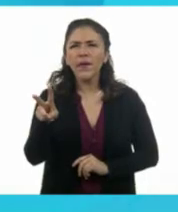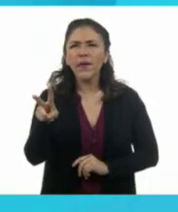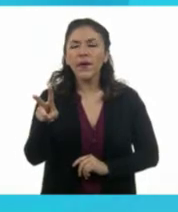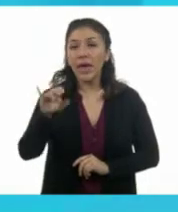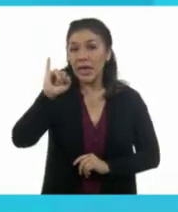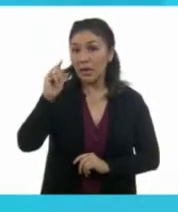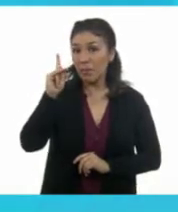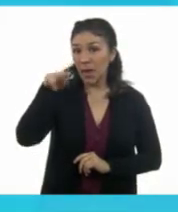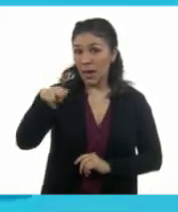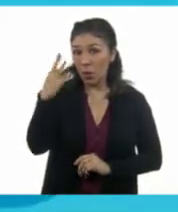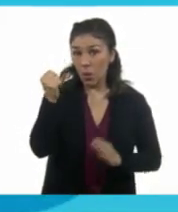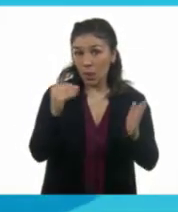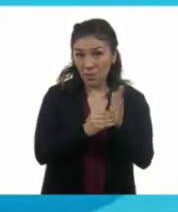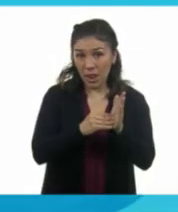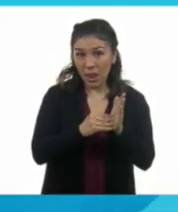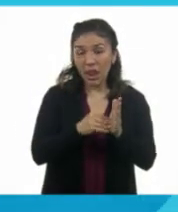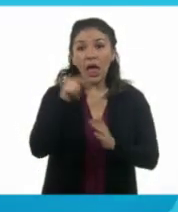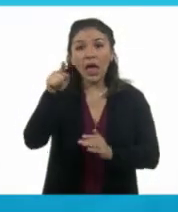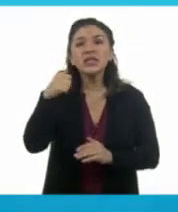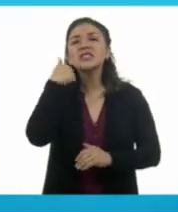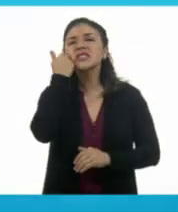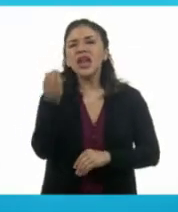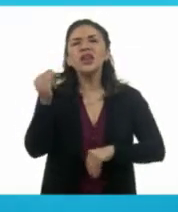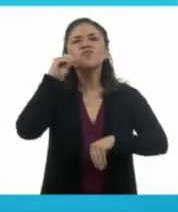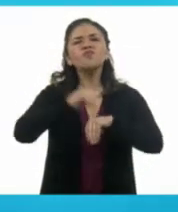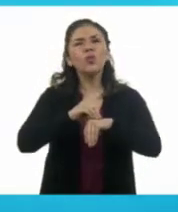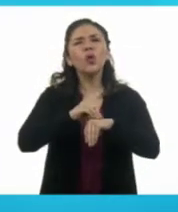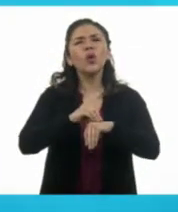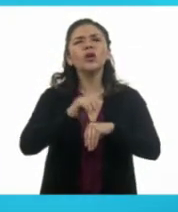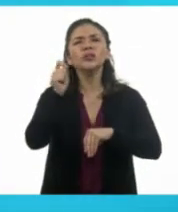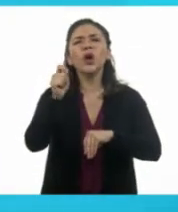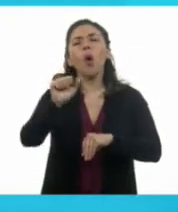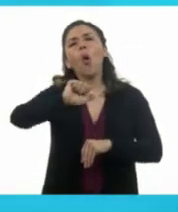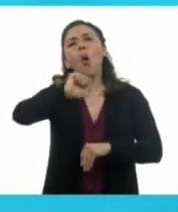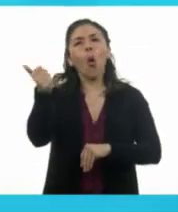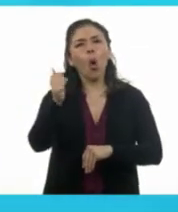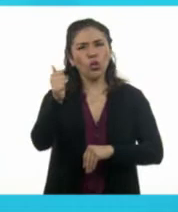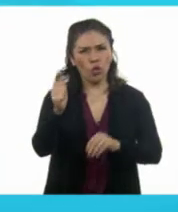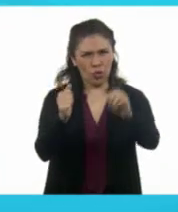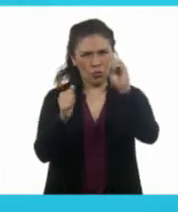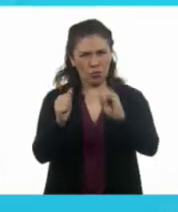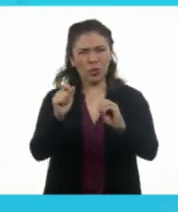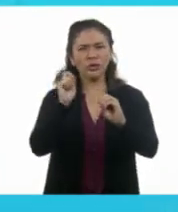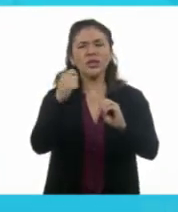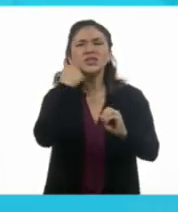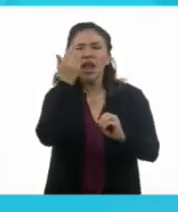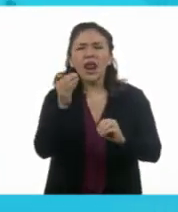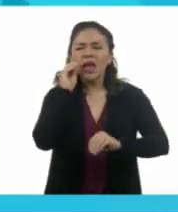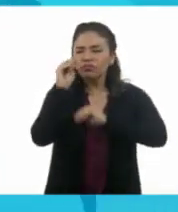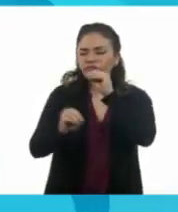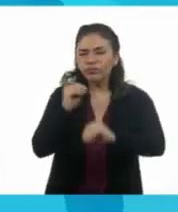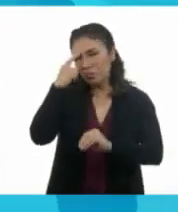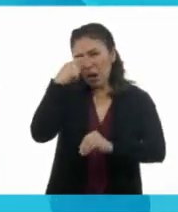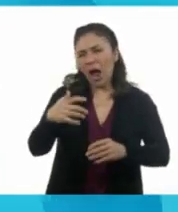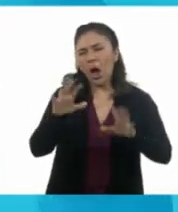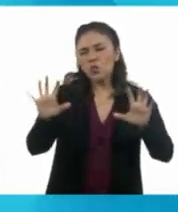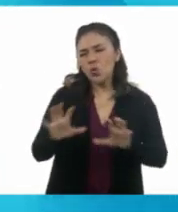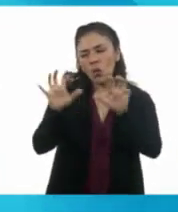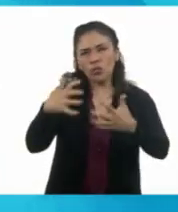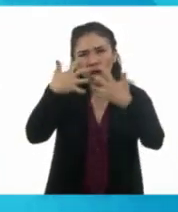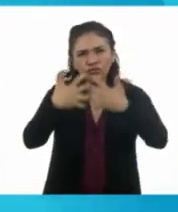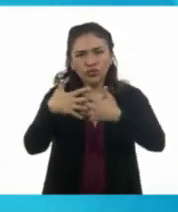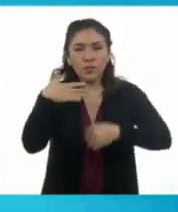IPN 9000. Y él puso en el apartado otro, puso mantenimiento de mi computadora.